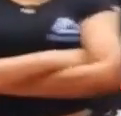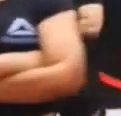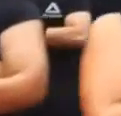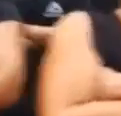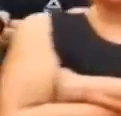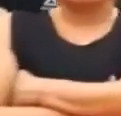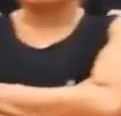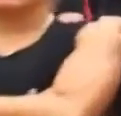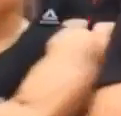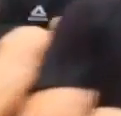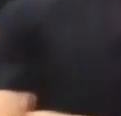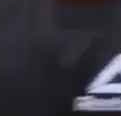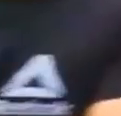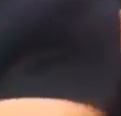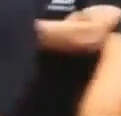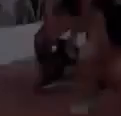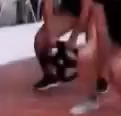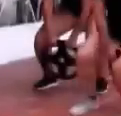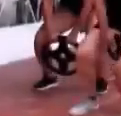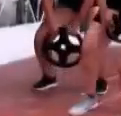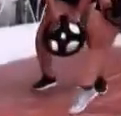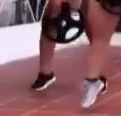Una legión de guerreros